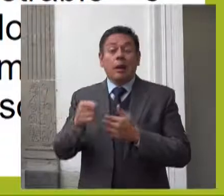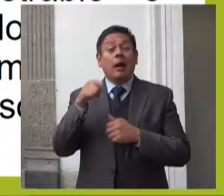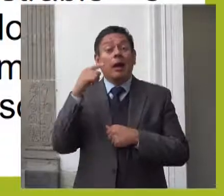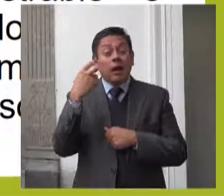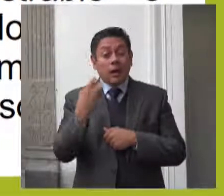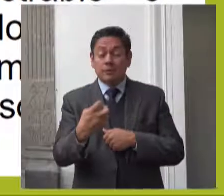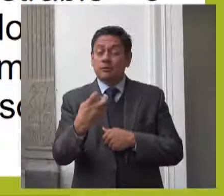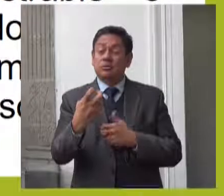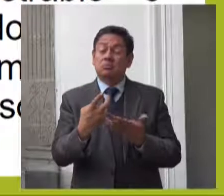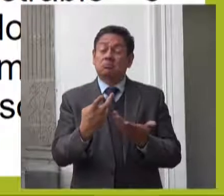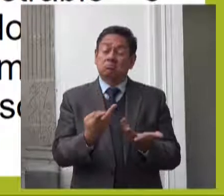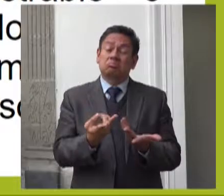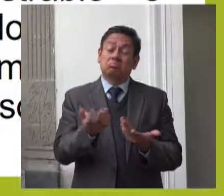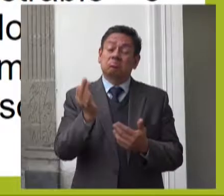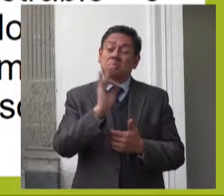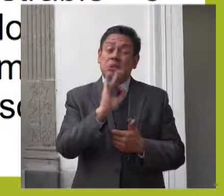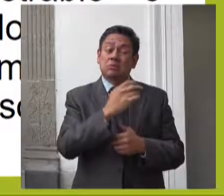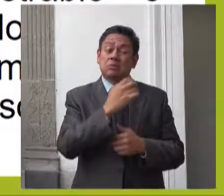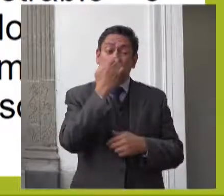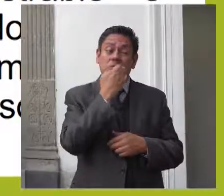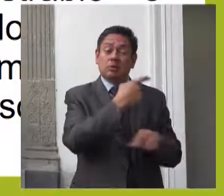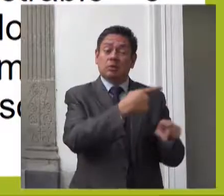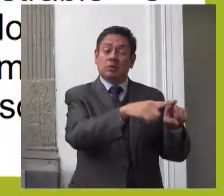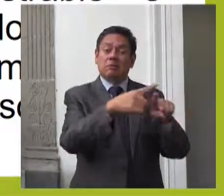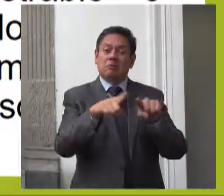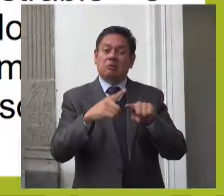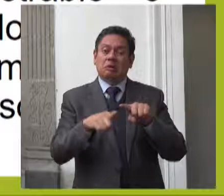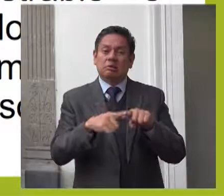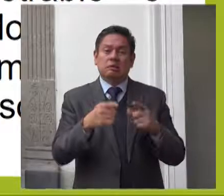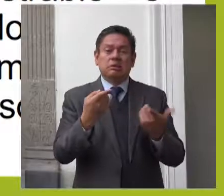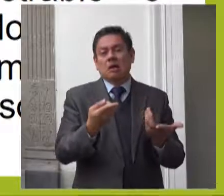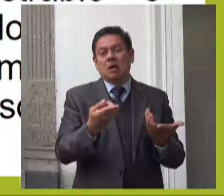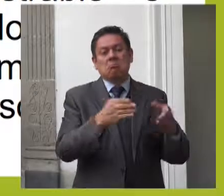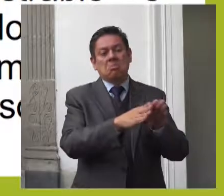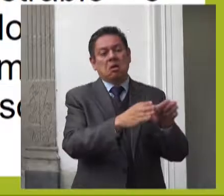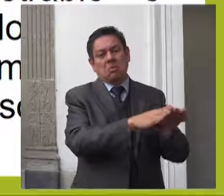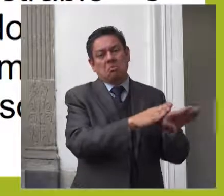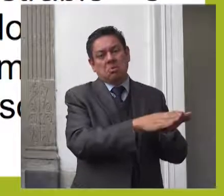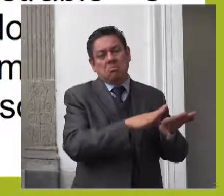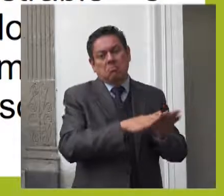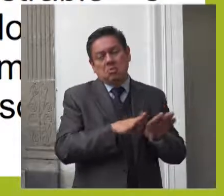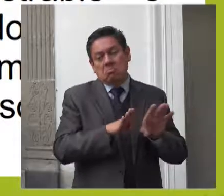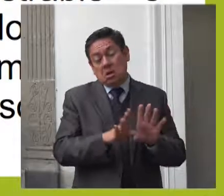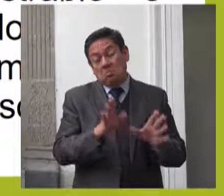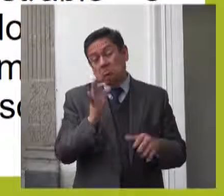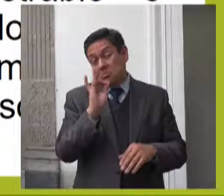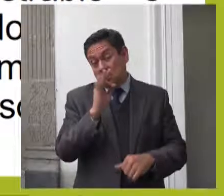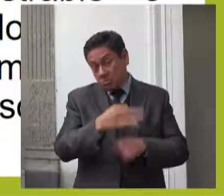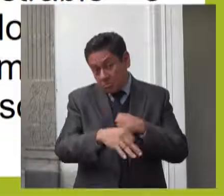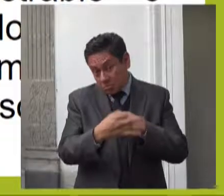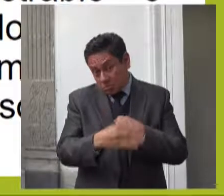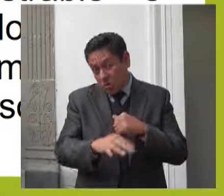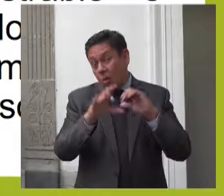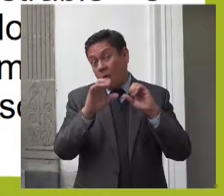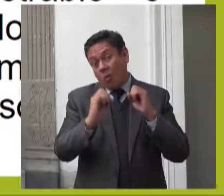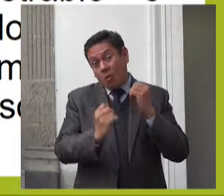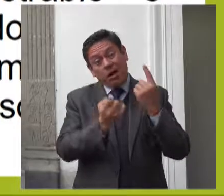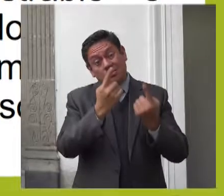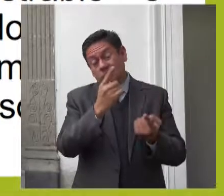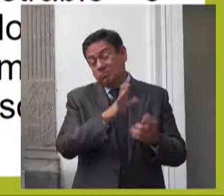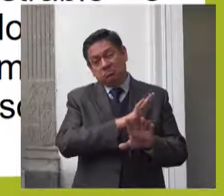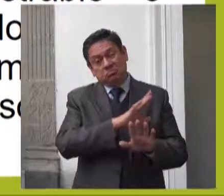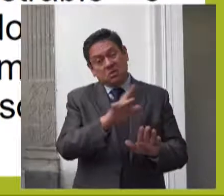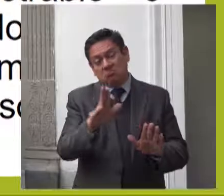real de que varios centros de cuidado se vean obligados a suspender temporal o definitivamente sus